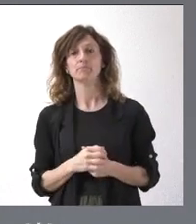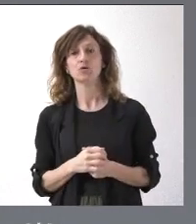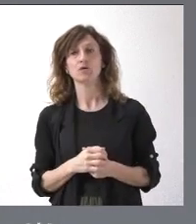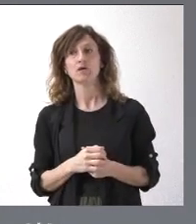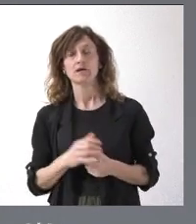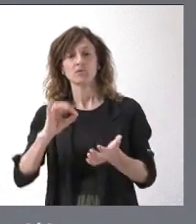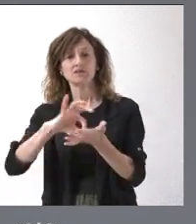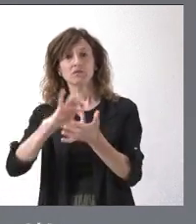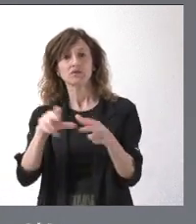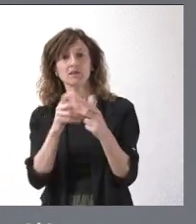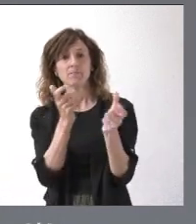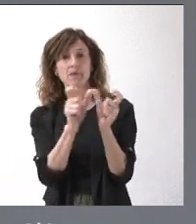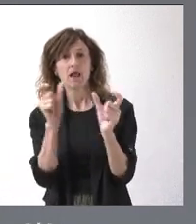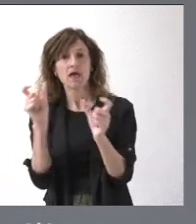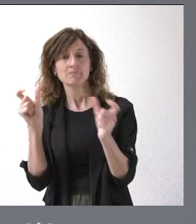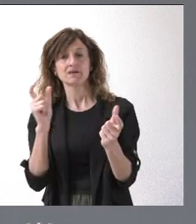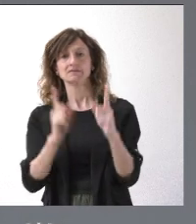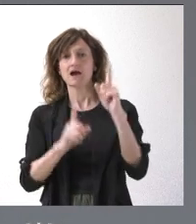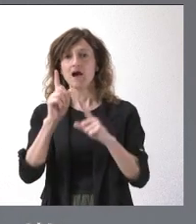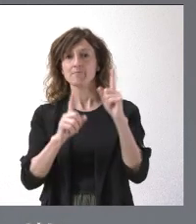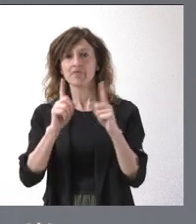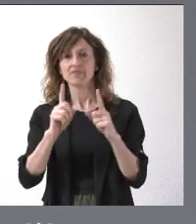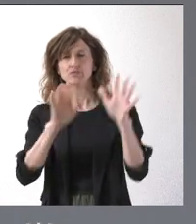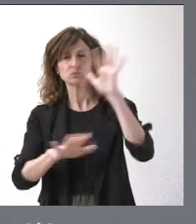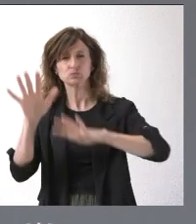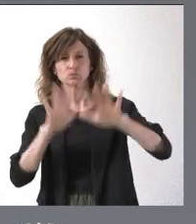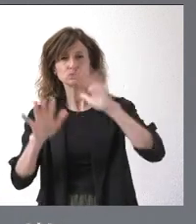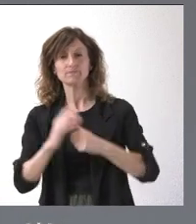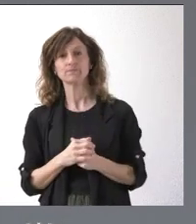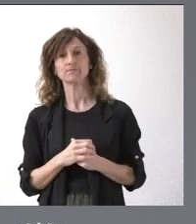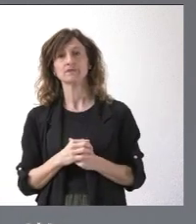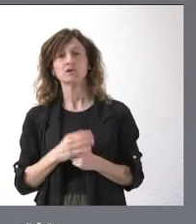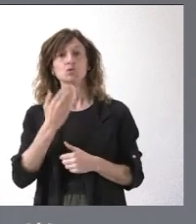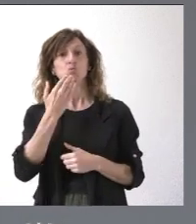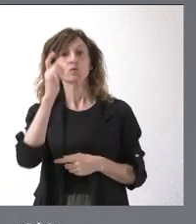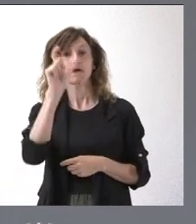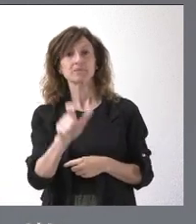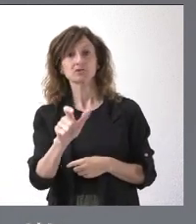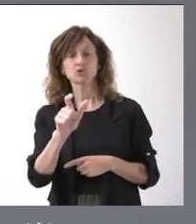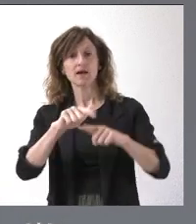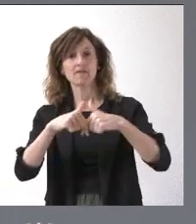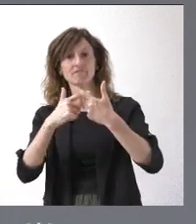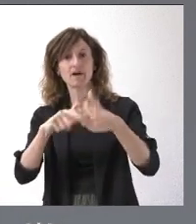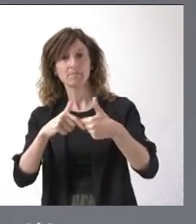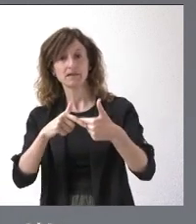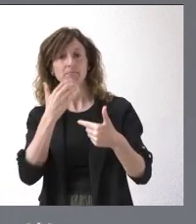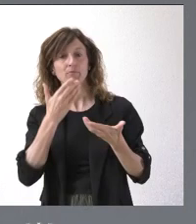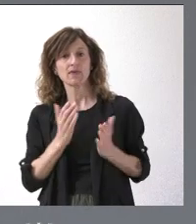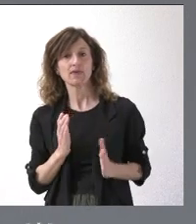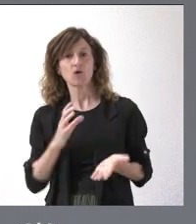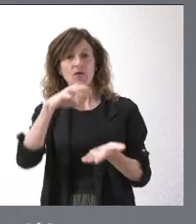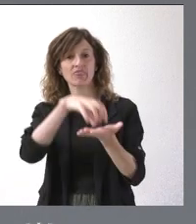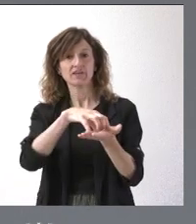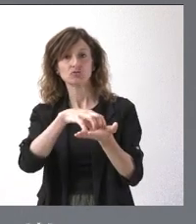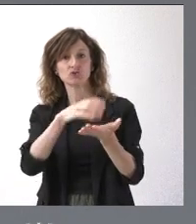de los servicios sociales es verdad que es un poquito más complicada. Si una persona tiene, una familia tiene a su hijo en un centro